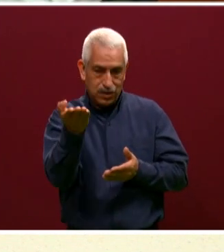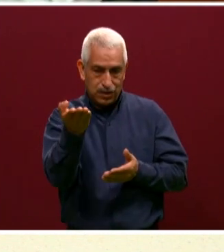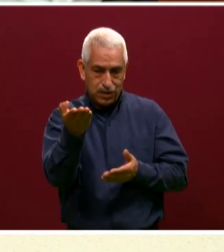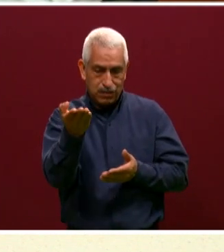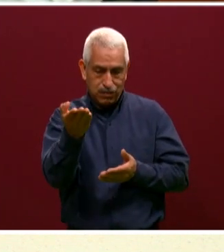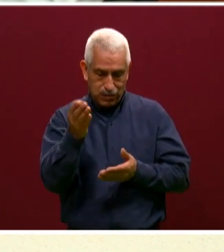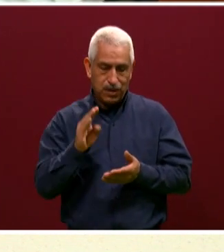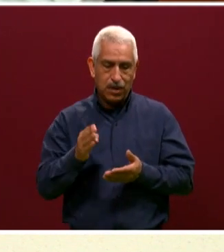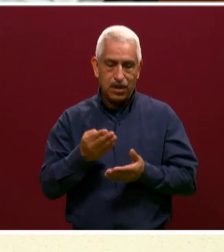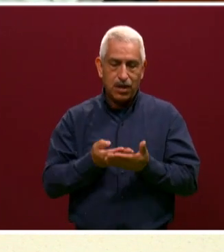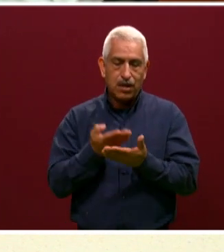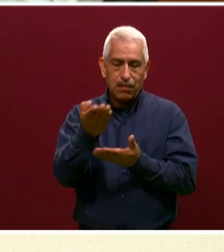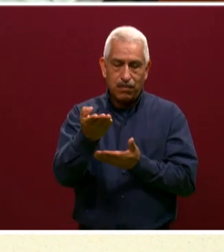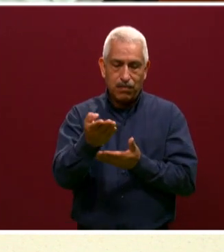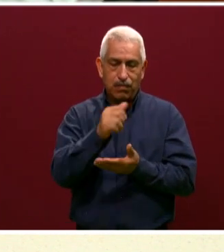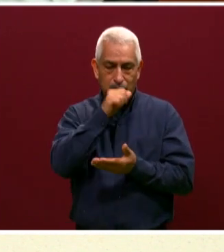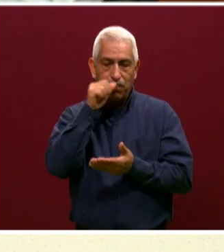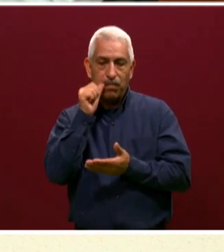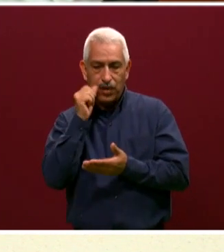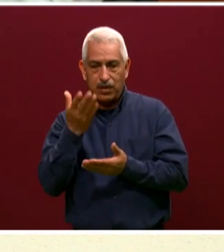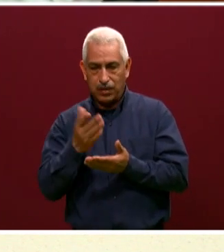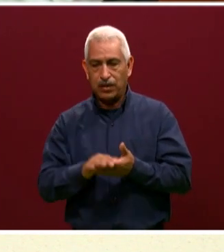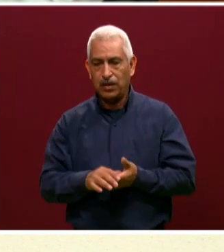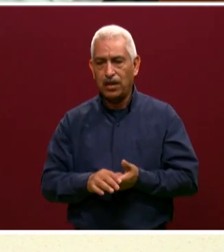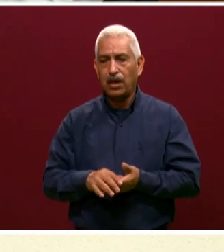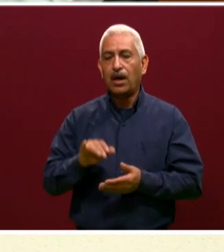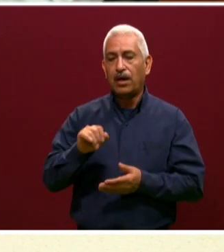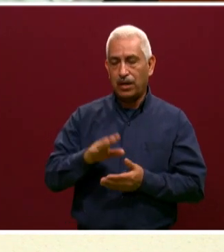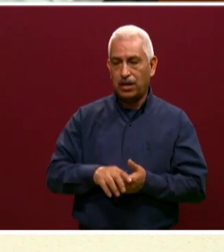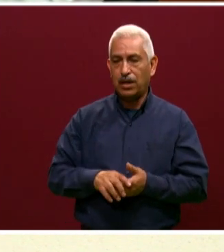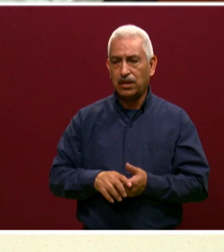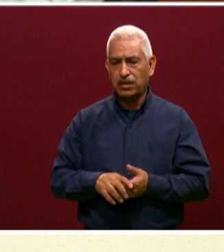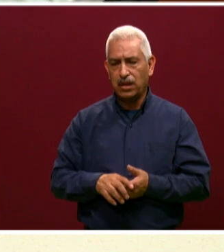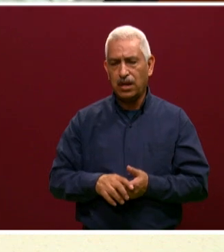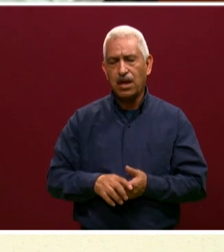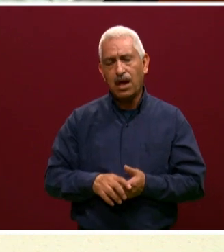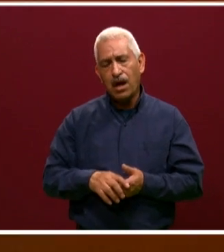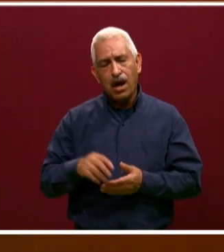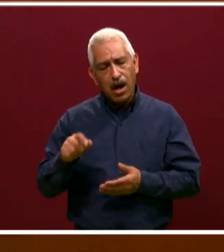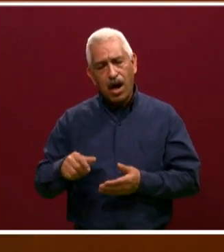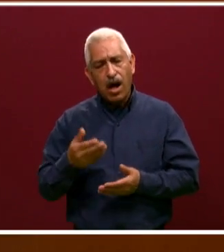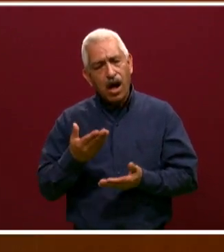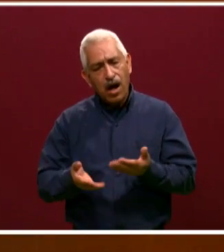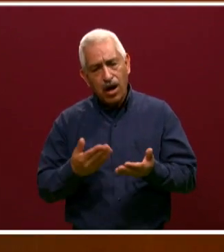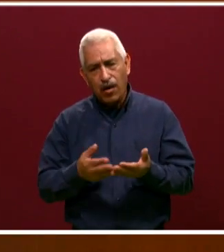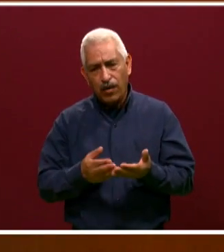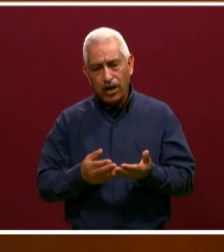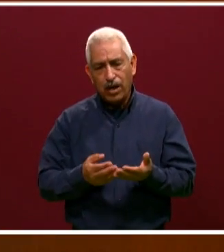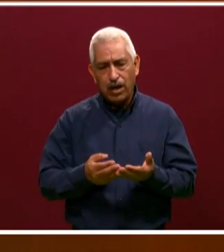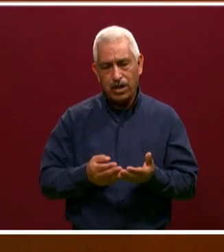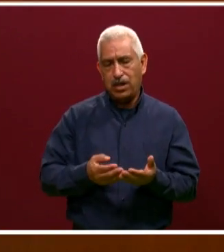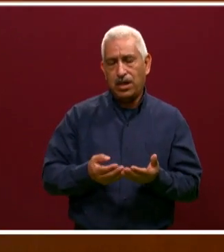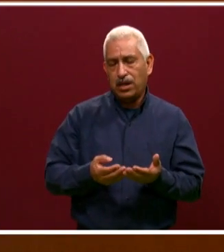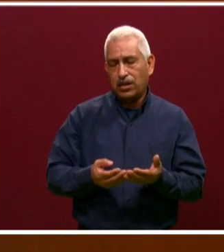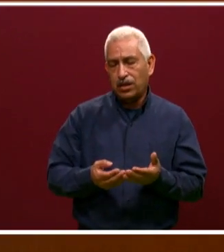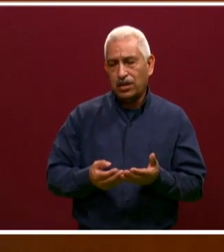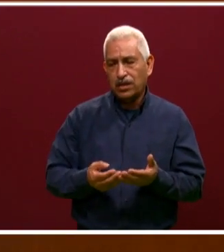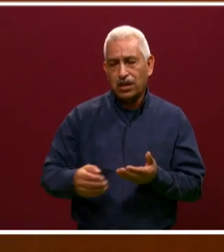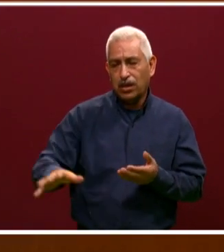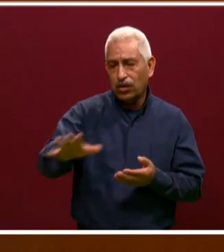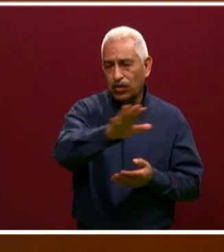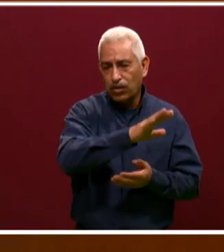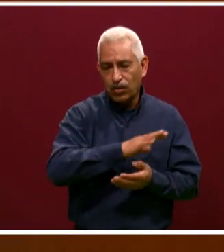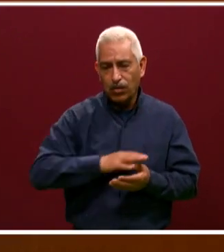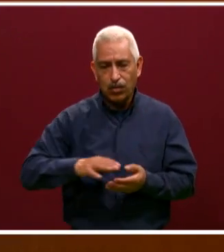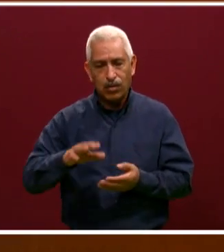de la economía, efectivamente, se está haciendo todo lo posible, incluso los compañeros del área administrativa, pues, han